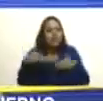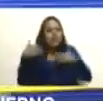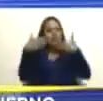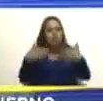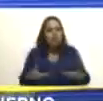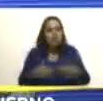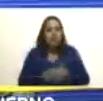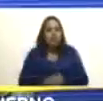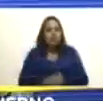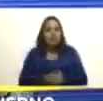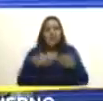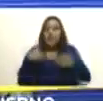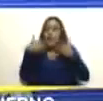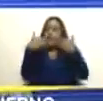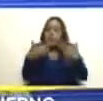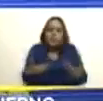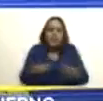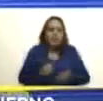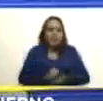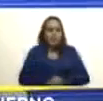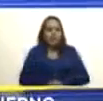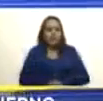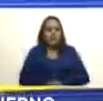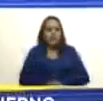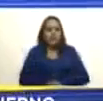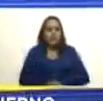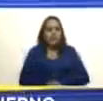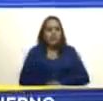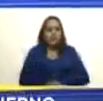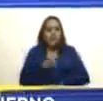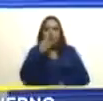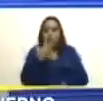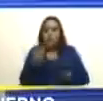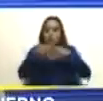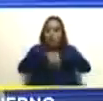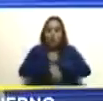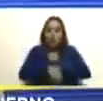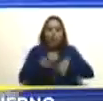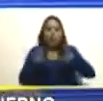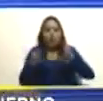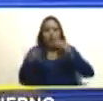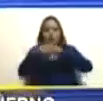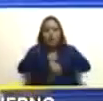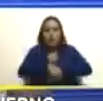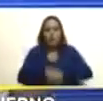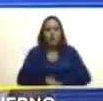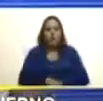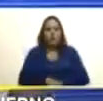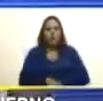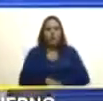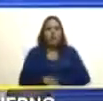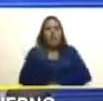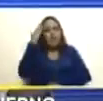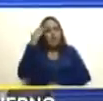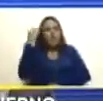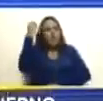y avanzar en buenos y nuevos consensos en medio de la diversidad